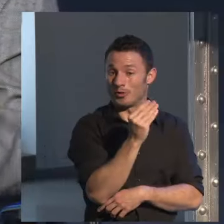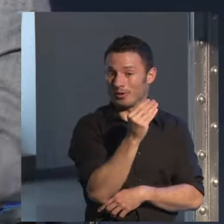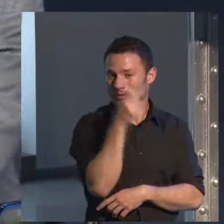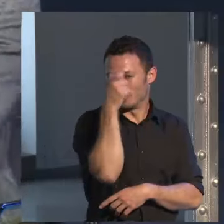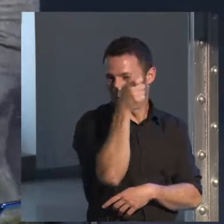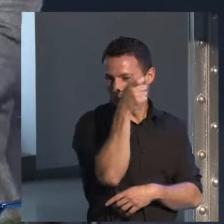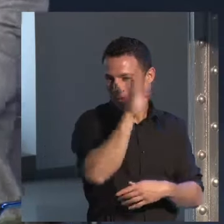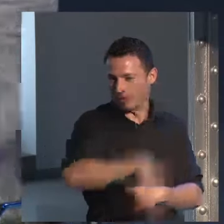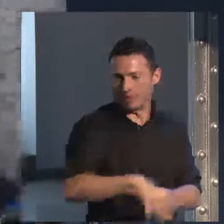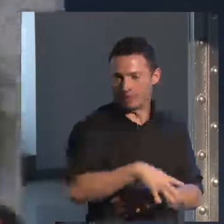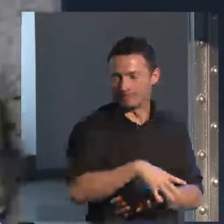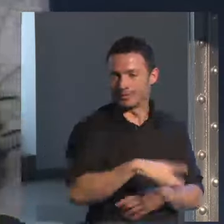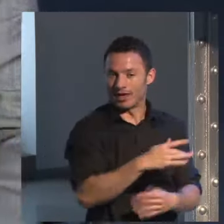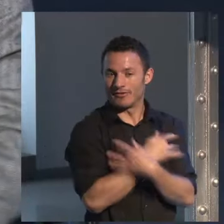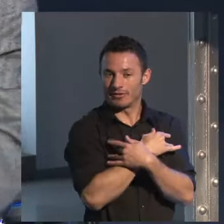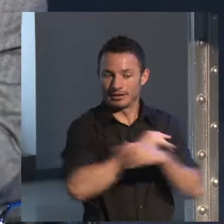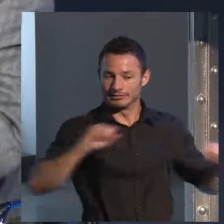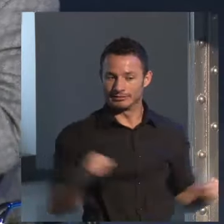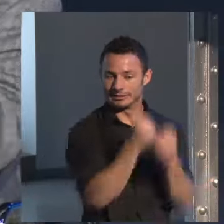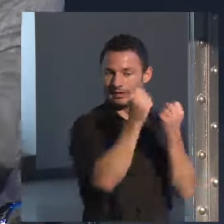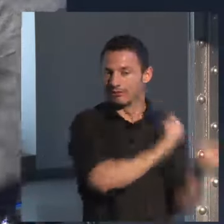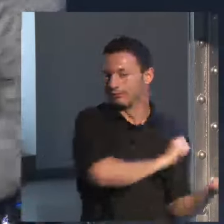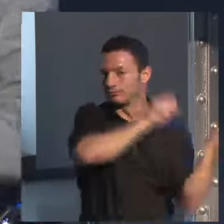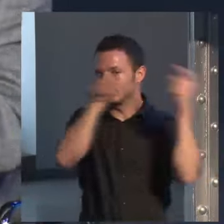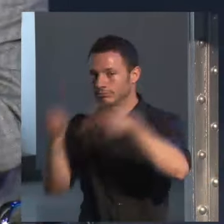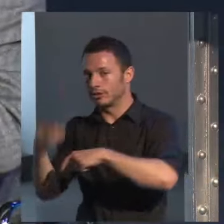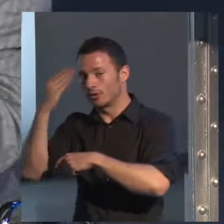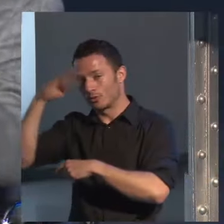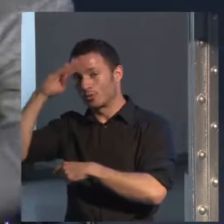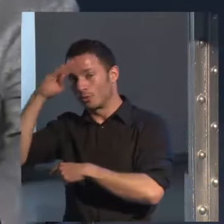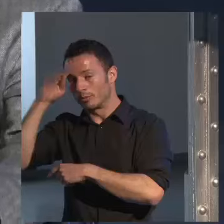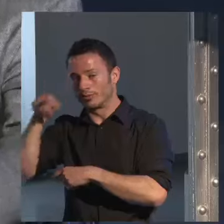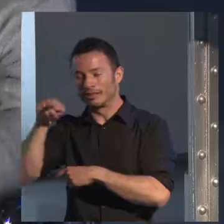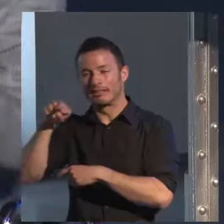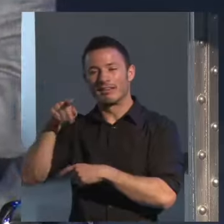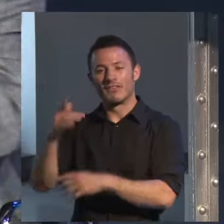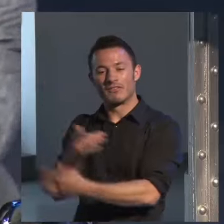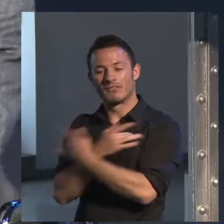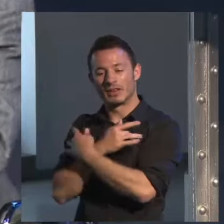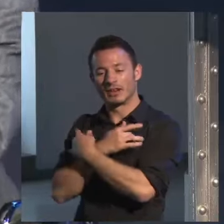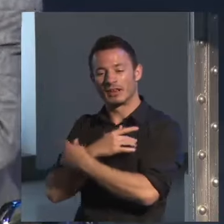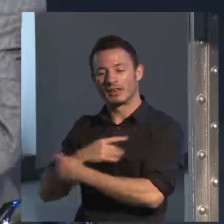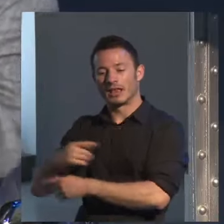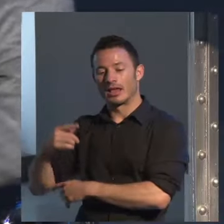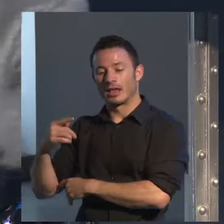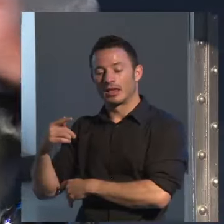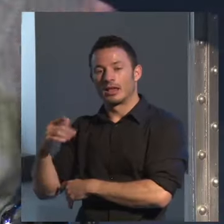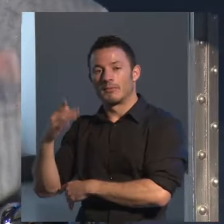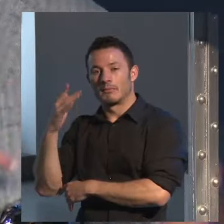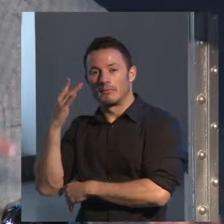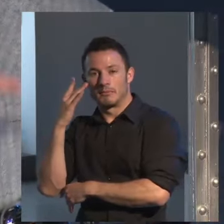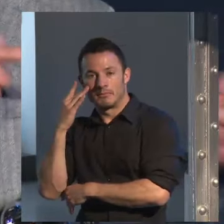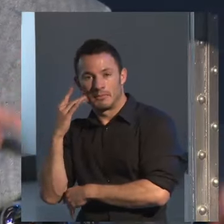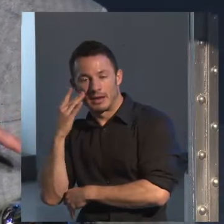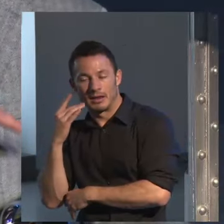que la rescata y termina en Cuba esa virgen. Se confunde con la virgen de Regla que es la virgen negra cubana que es